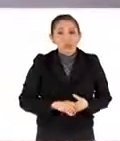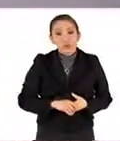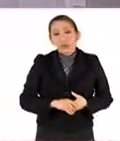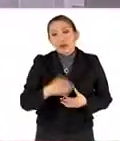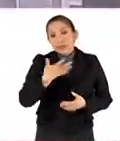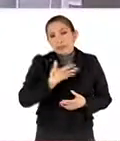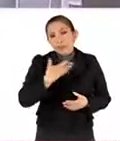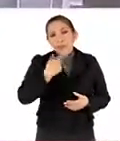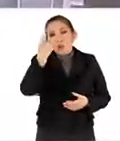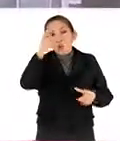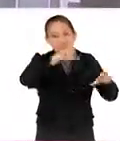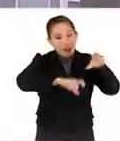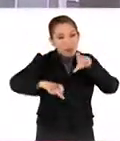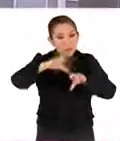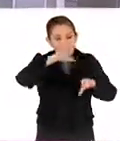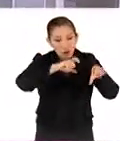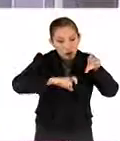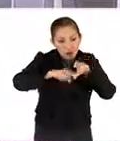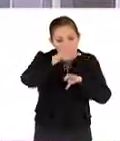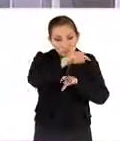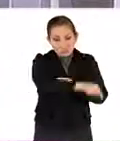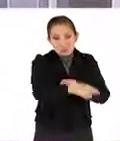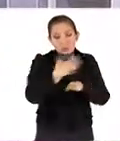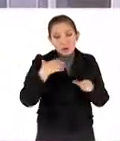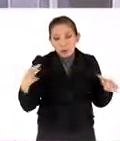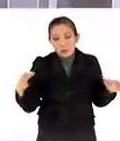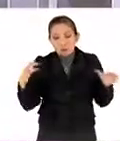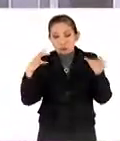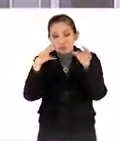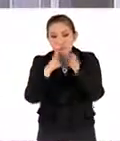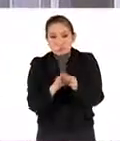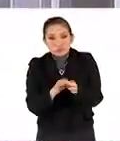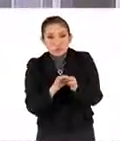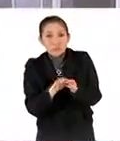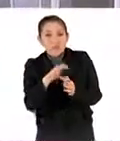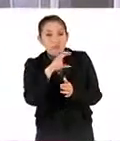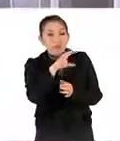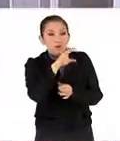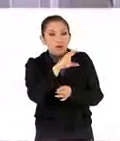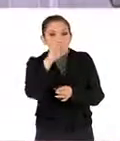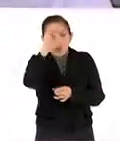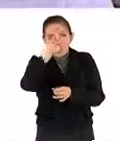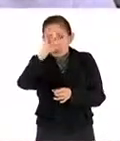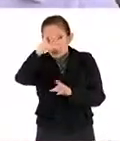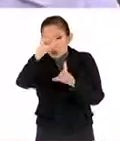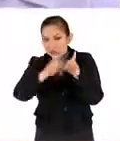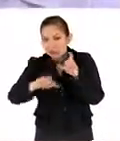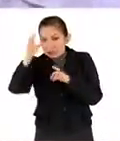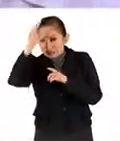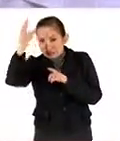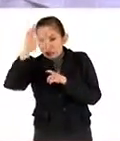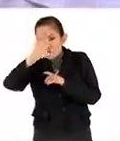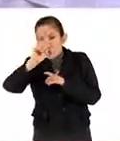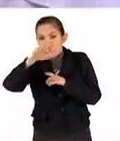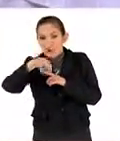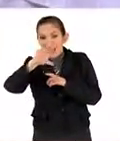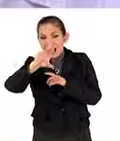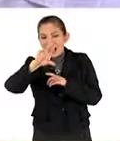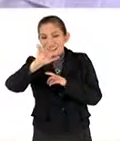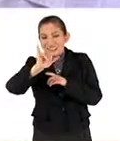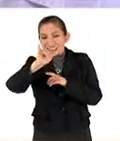Tenemos un laboratorio que tenemos en conjunto con el Consejo Nacional de Ciencia y Tecnología